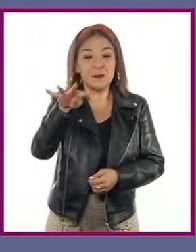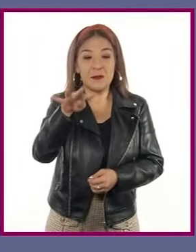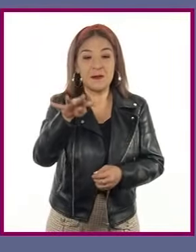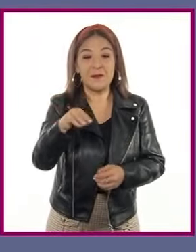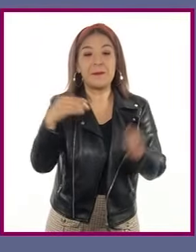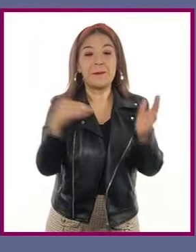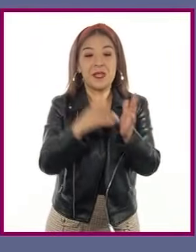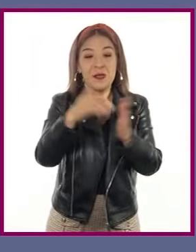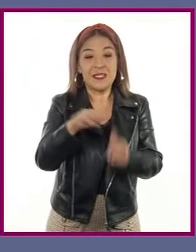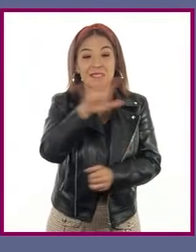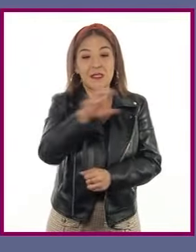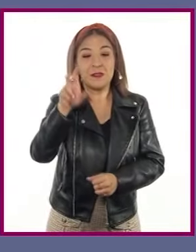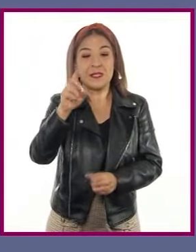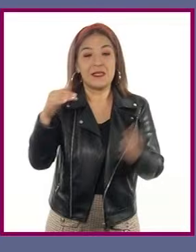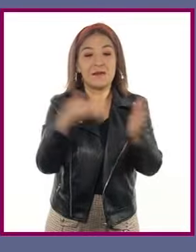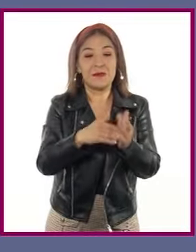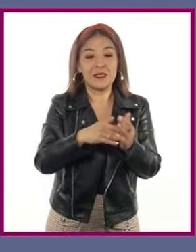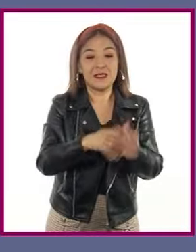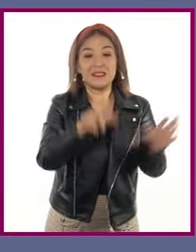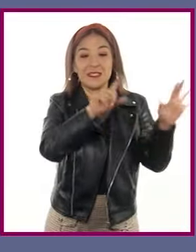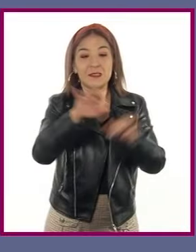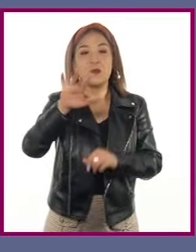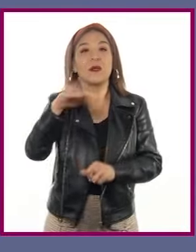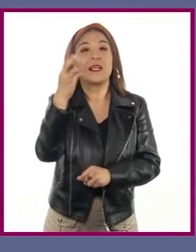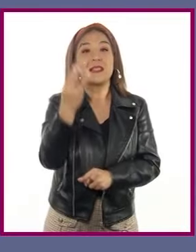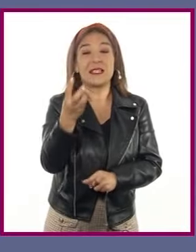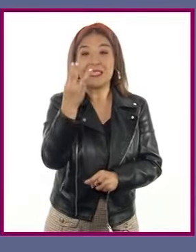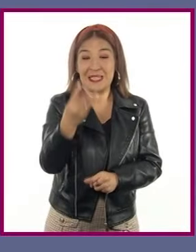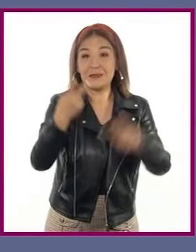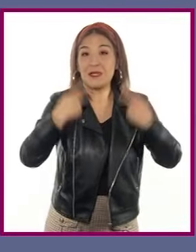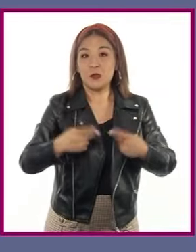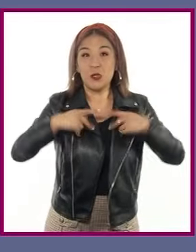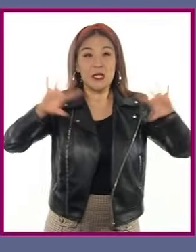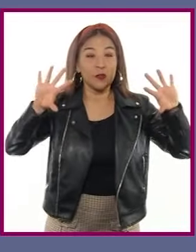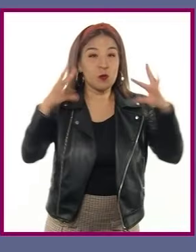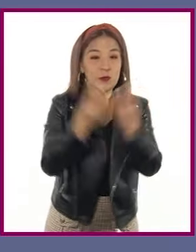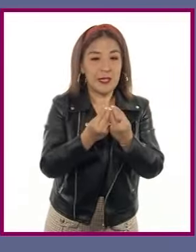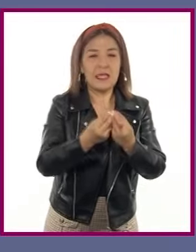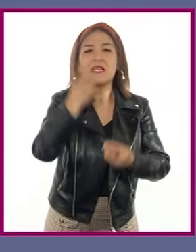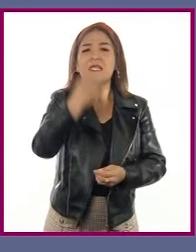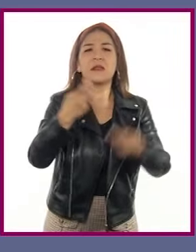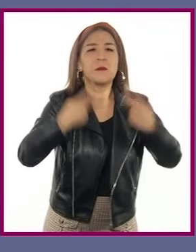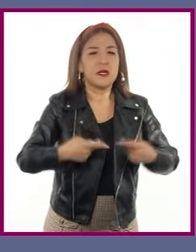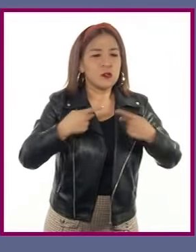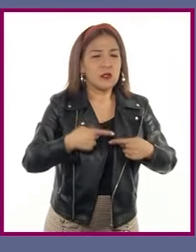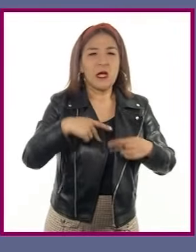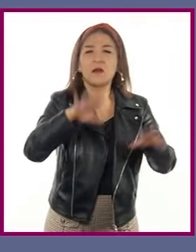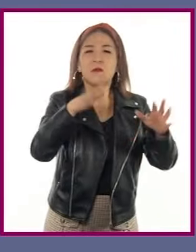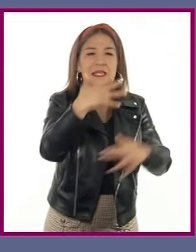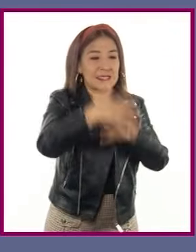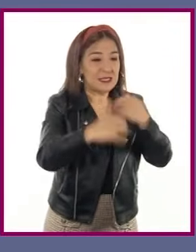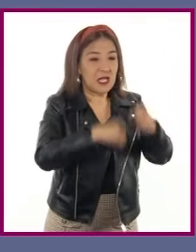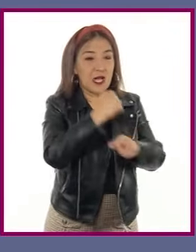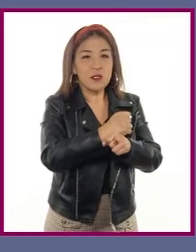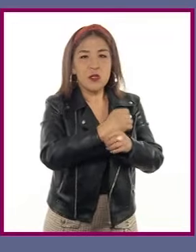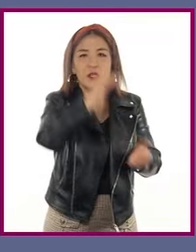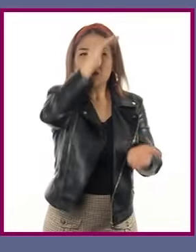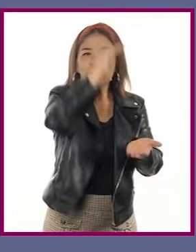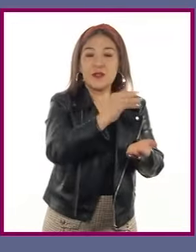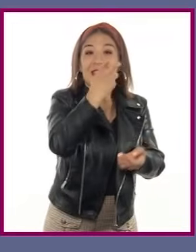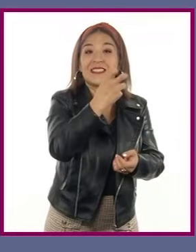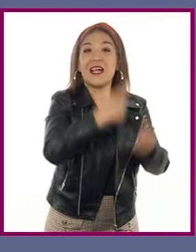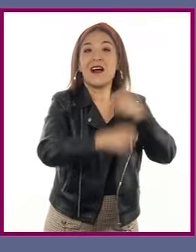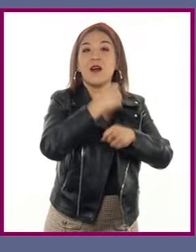.753 habitantes en total. La población menor a 15 años empezó a bajar desde el año 2000. En